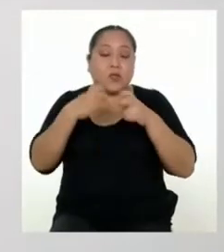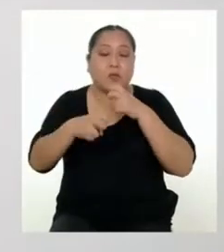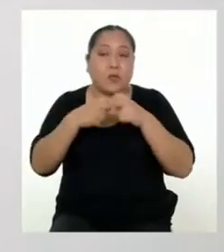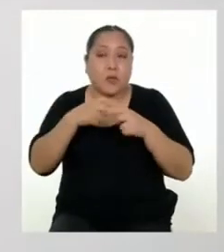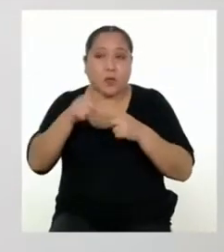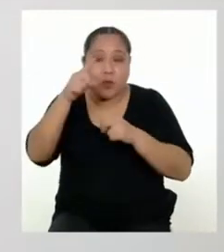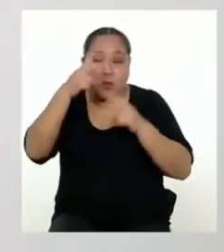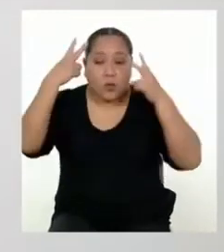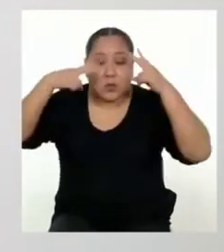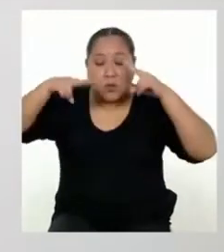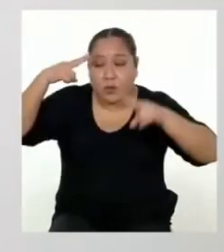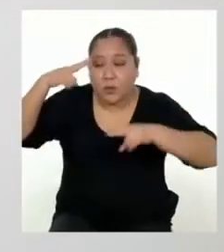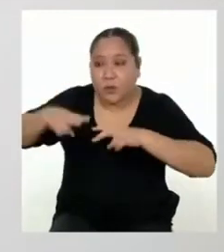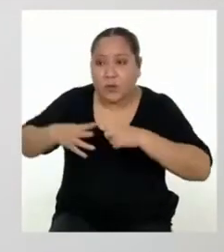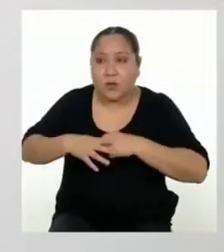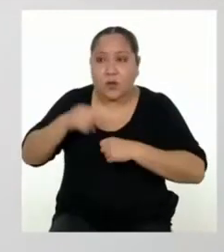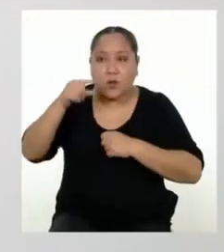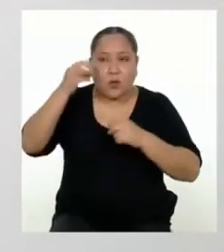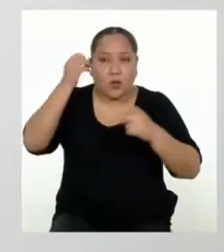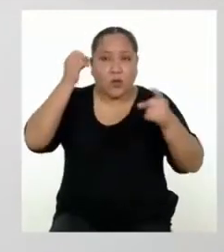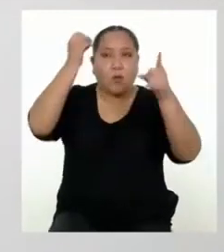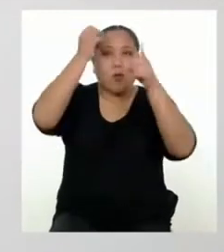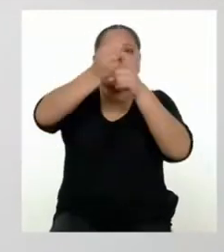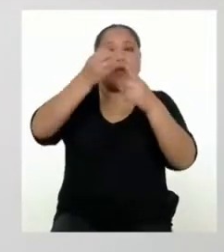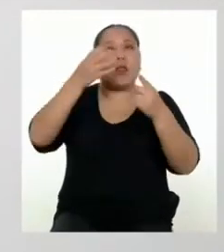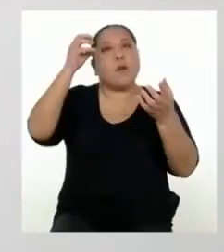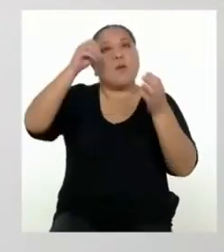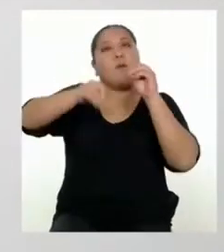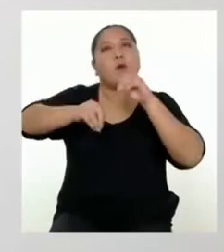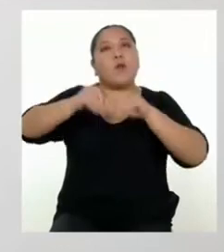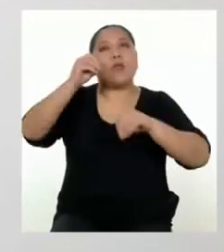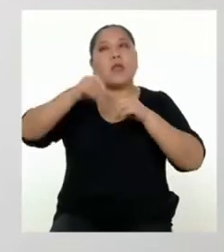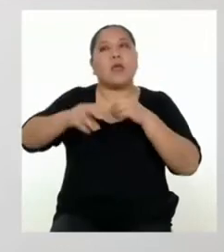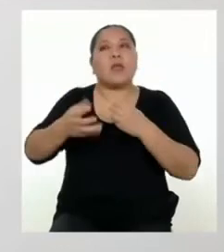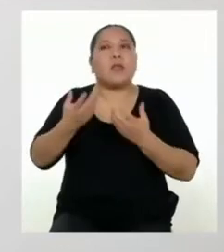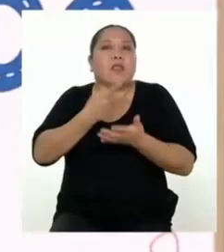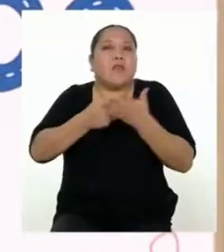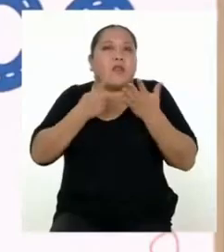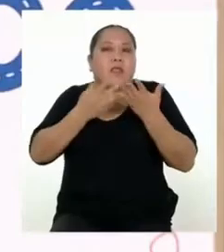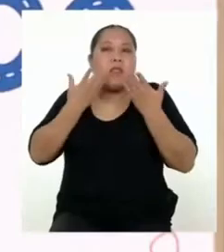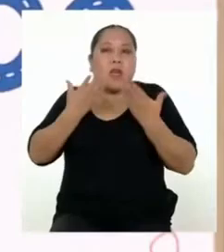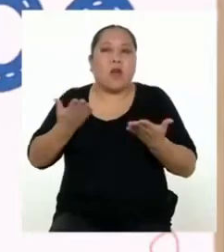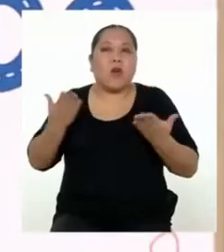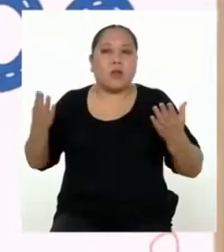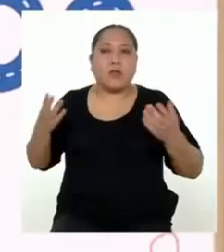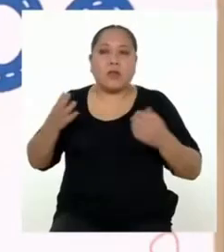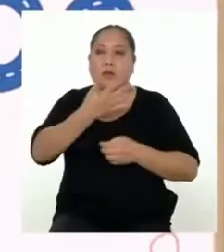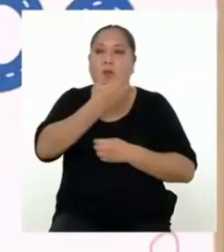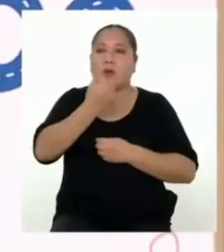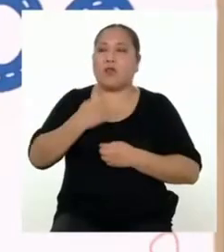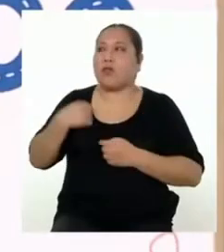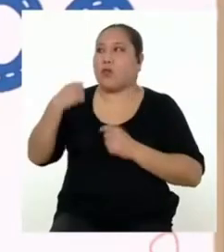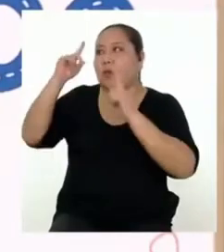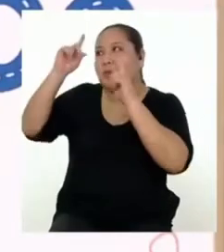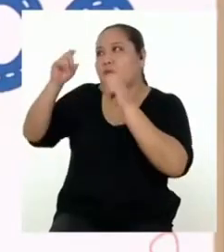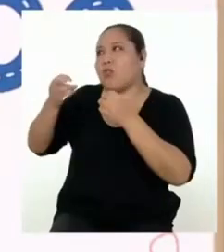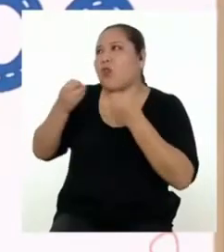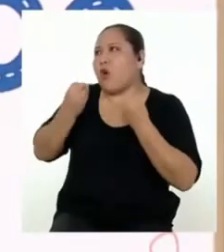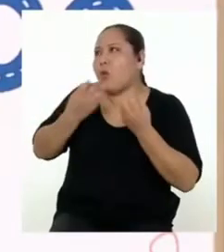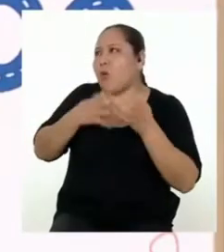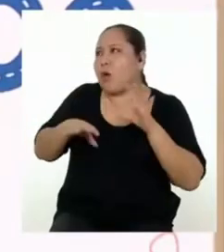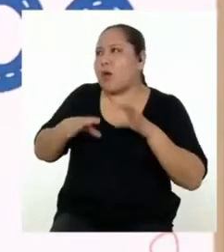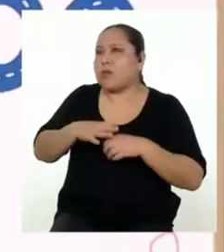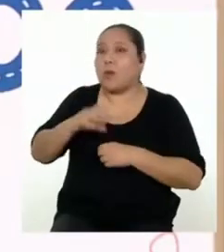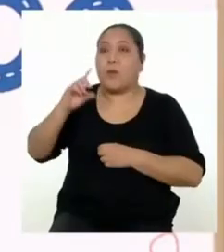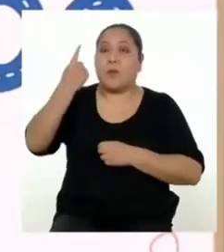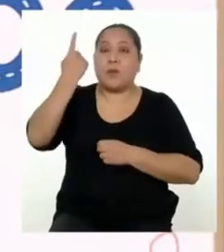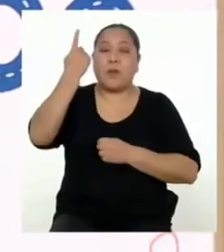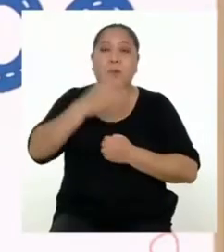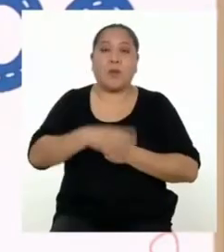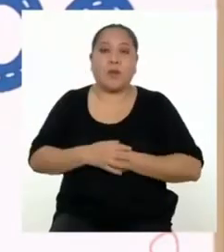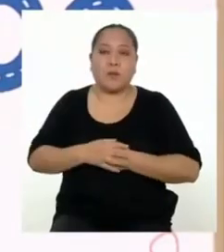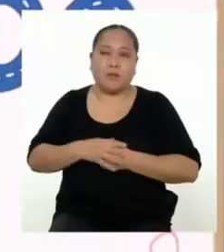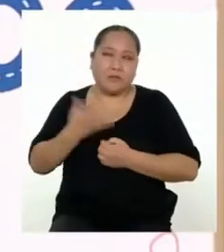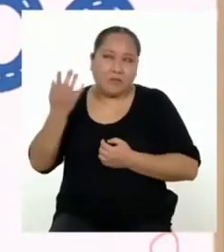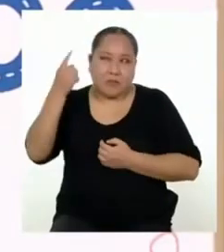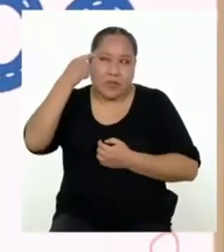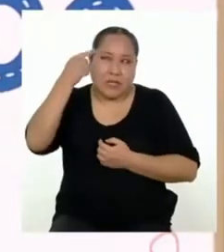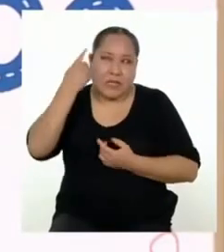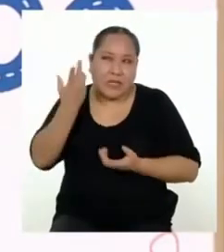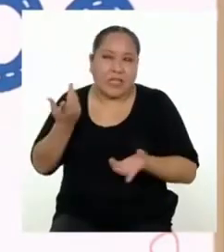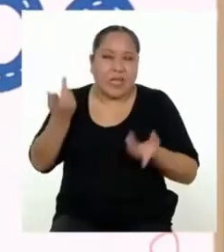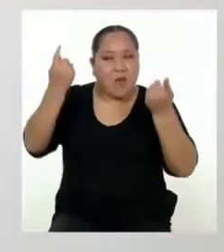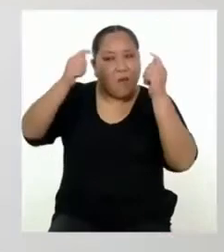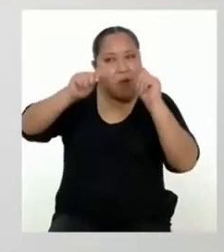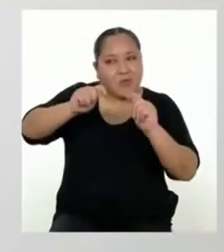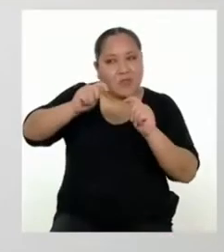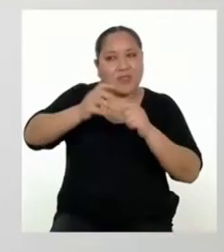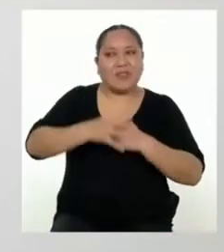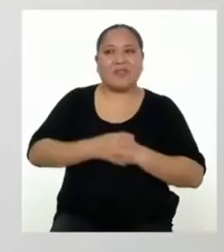problemas que has priorizado con el fin de proponer acciones de mejora. Les voy a preguntar cómo hago eso, pero primero, ¿le parece si